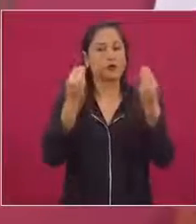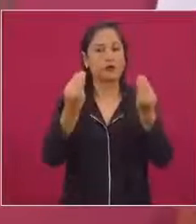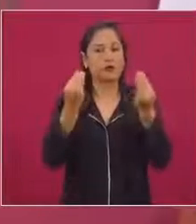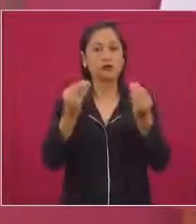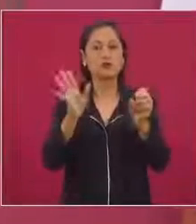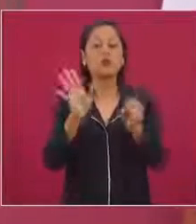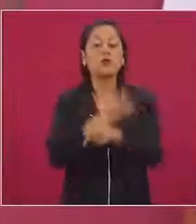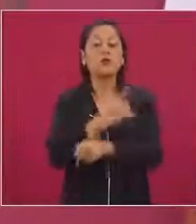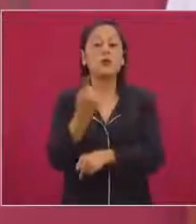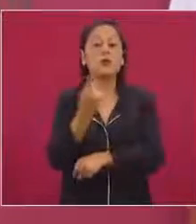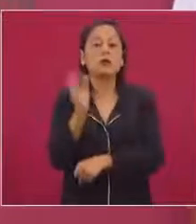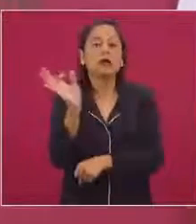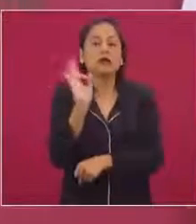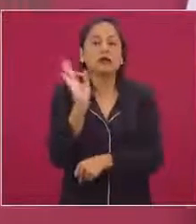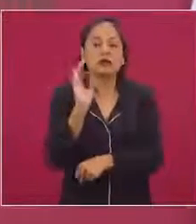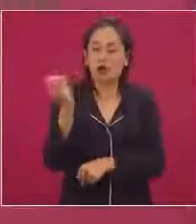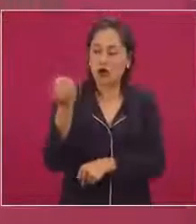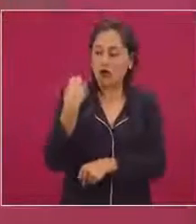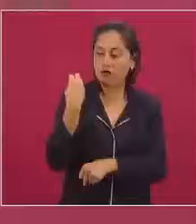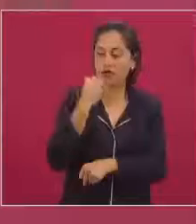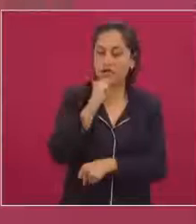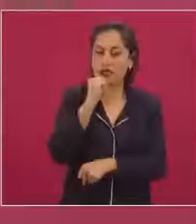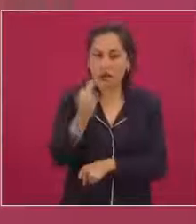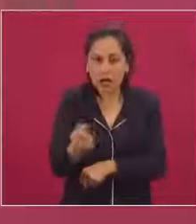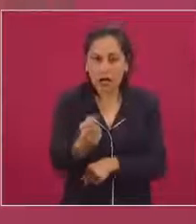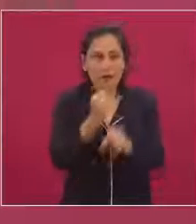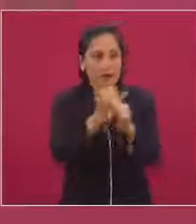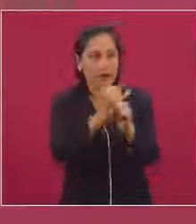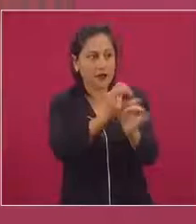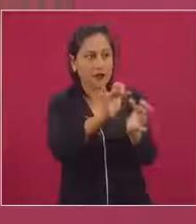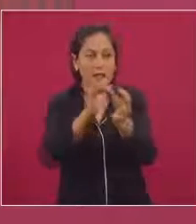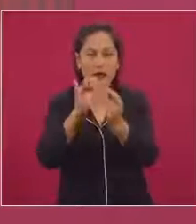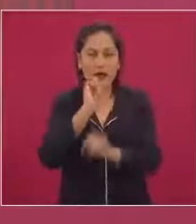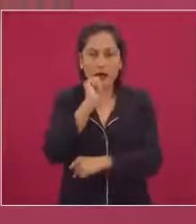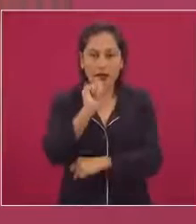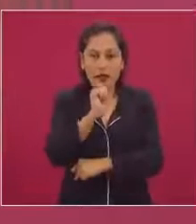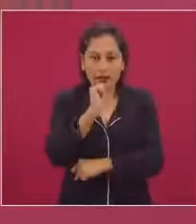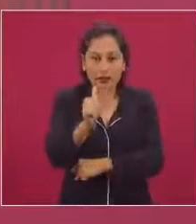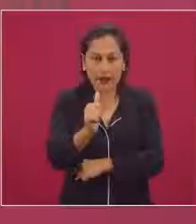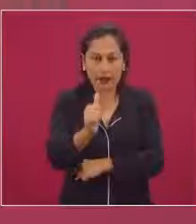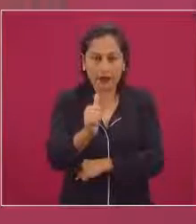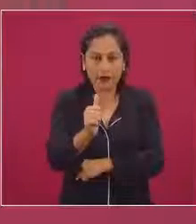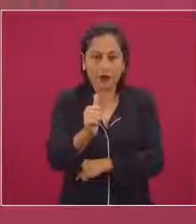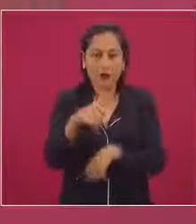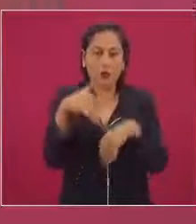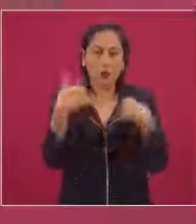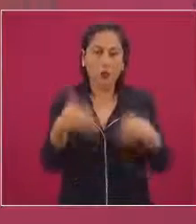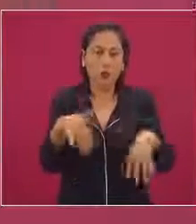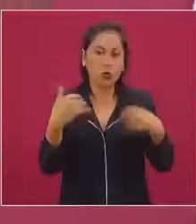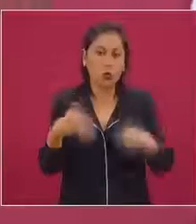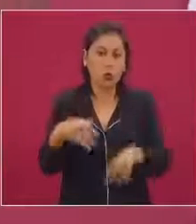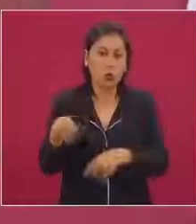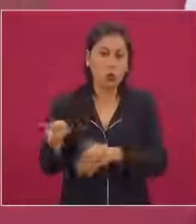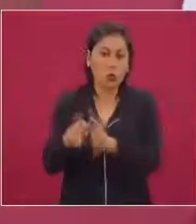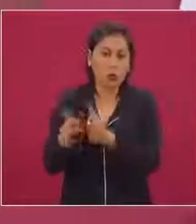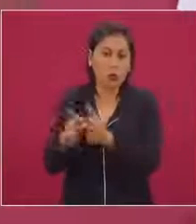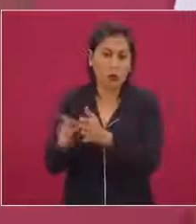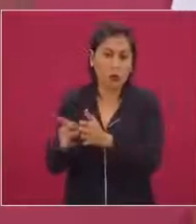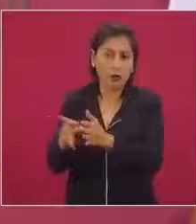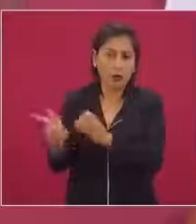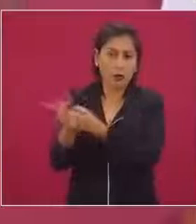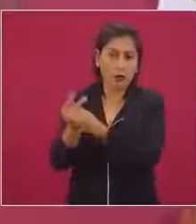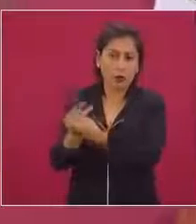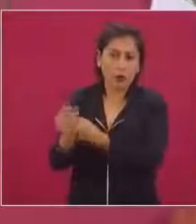de ataques, como lo pueden probar hoy.